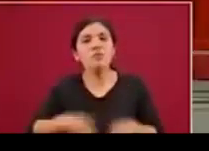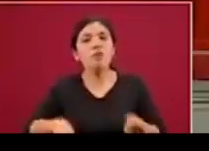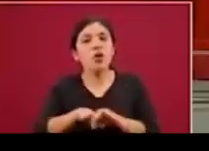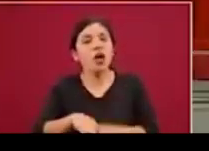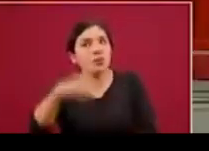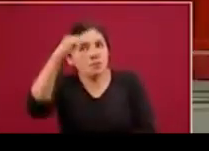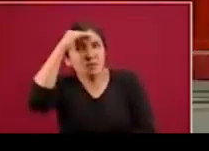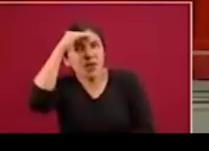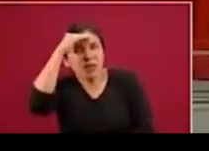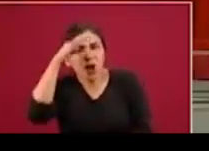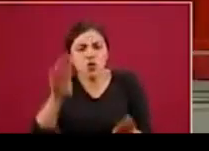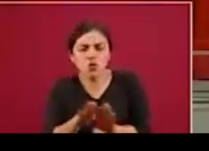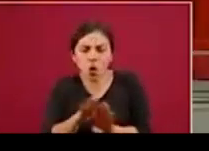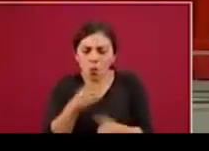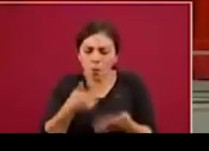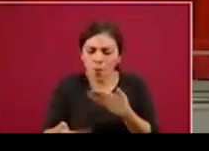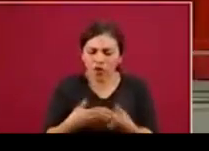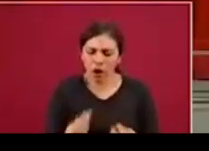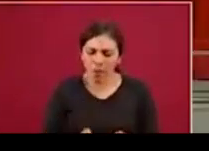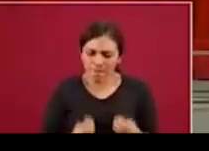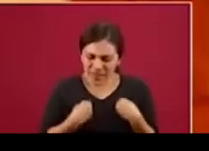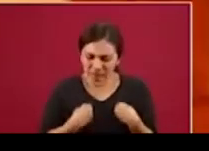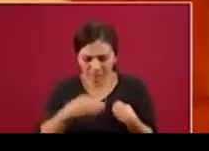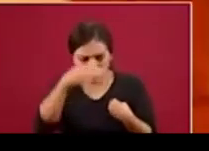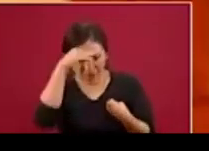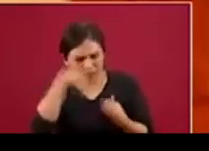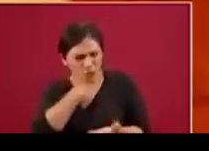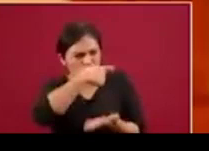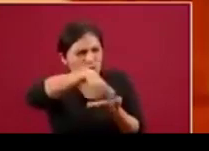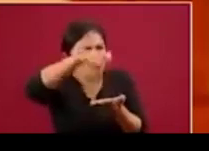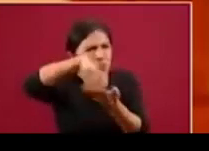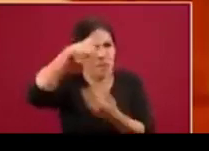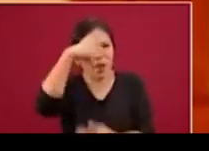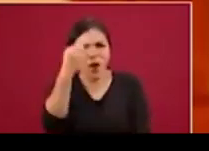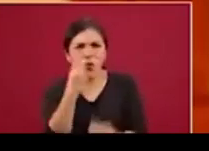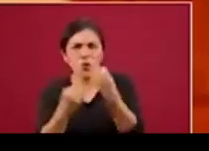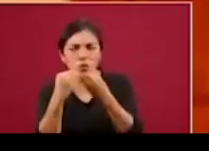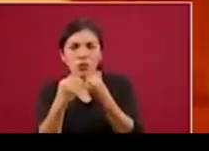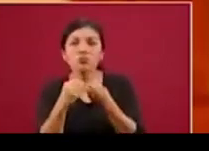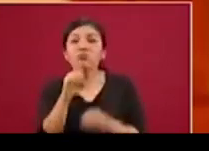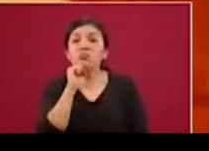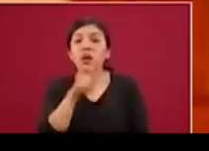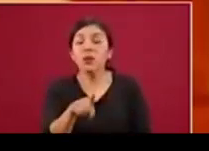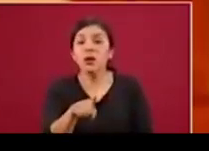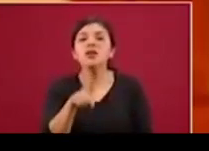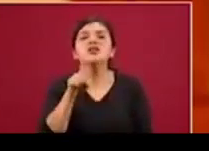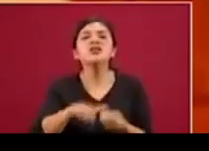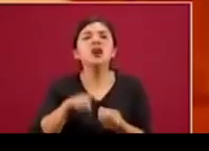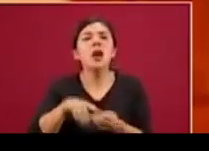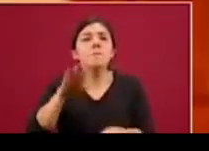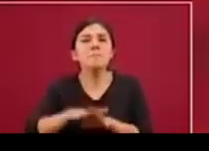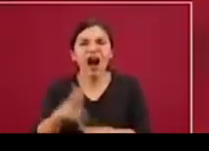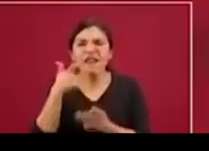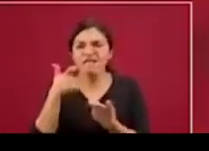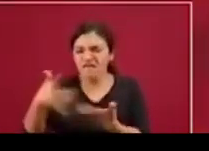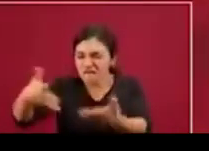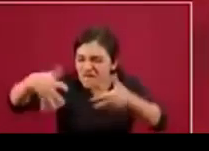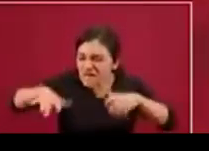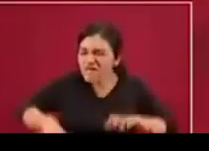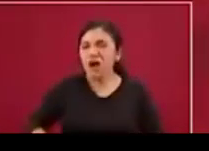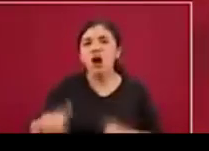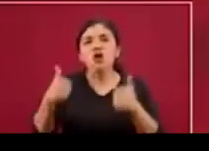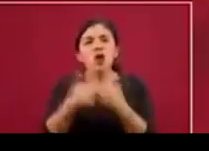y modelo de consumo, pero también quien se ha enriquecido por décadas a partir de un